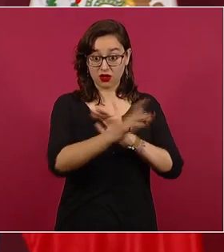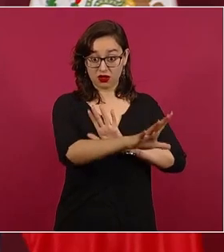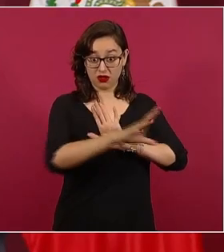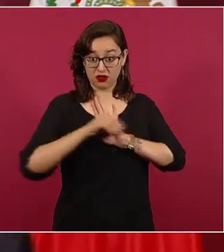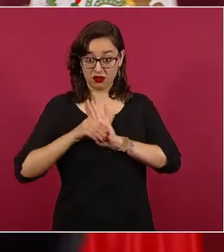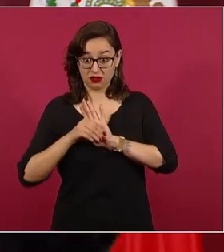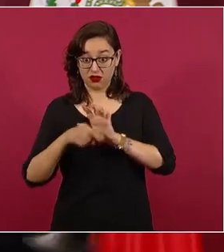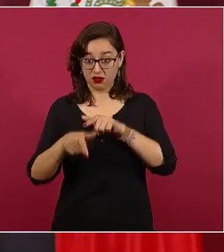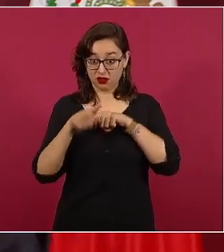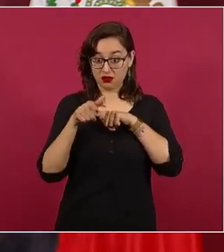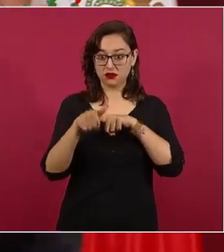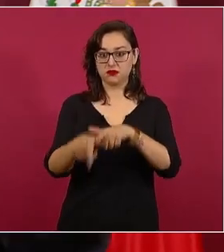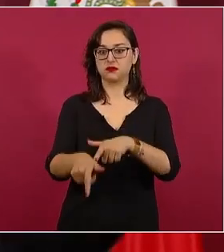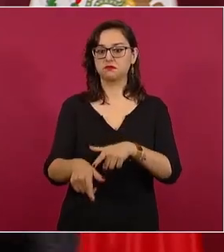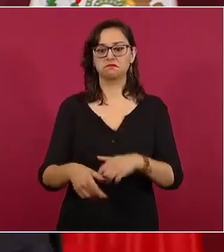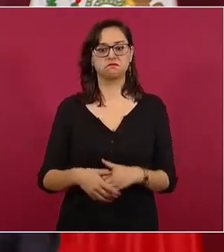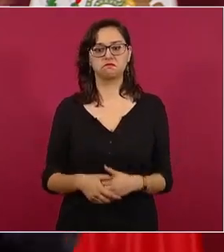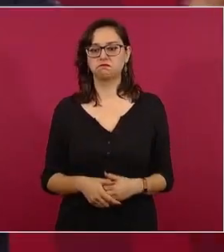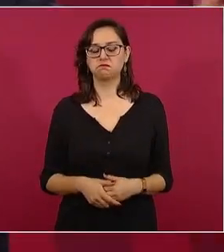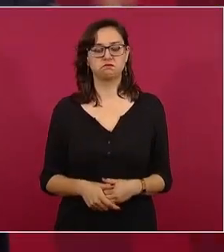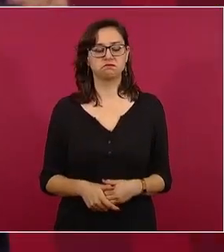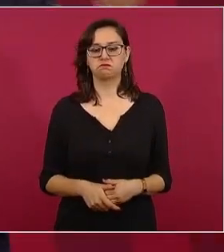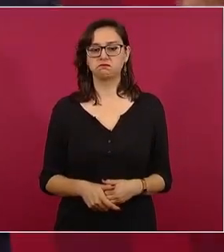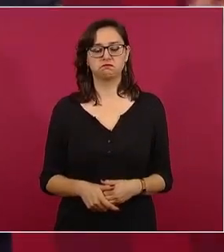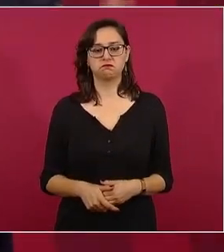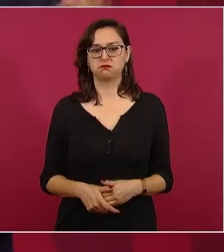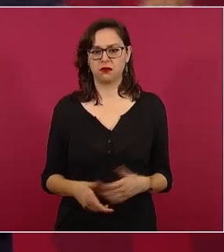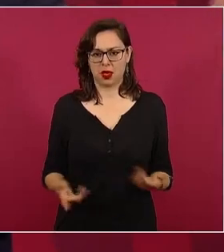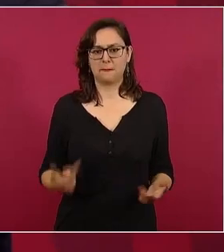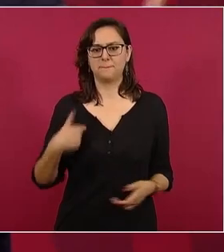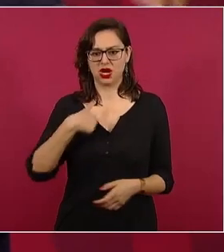Por eso yo celebro que haya debate